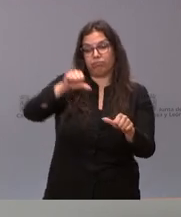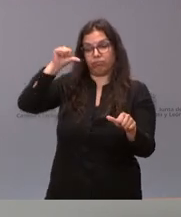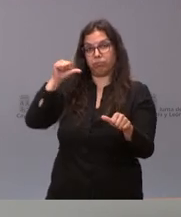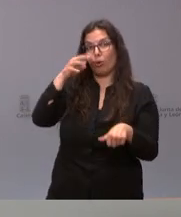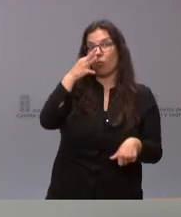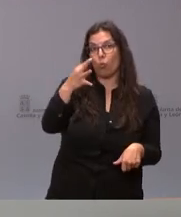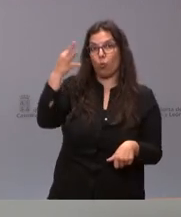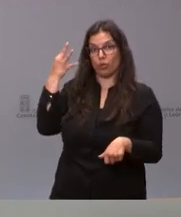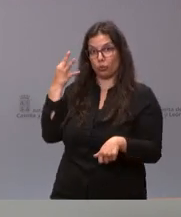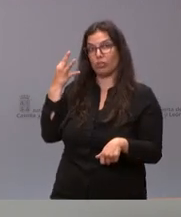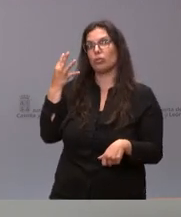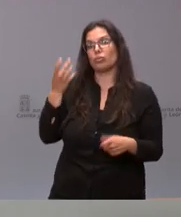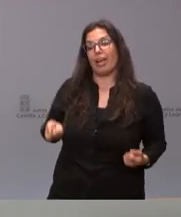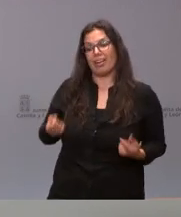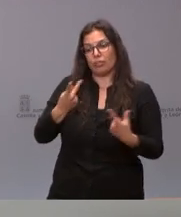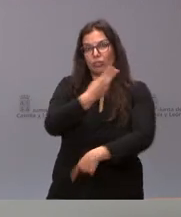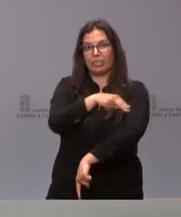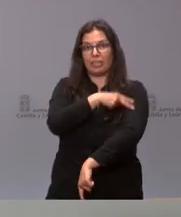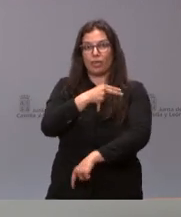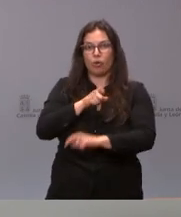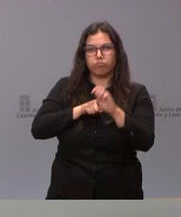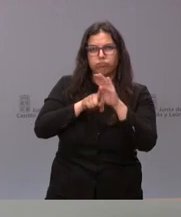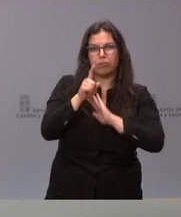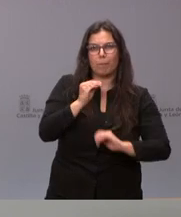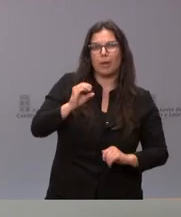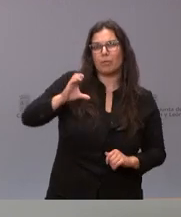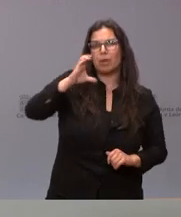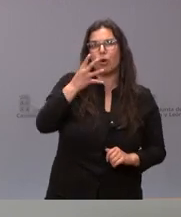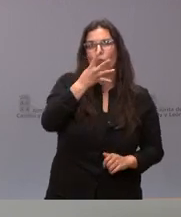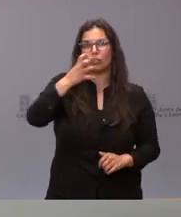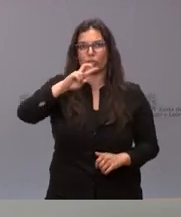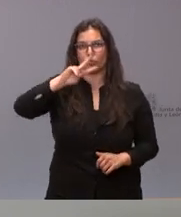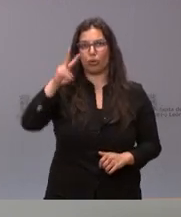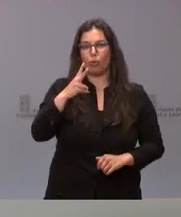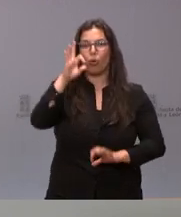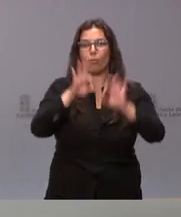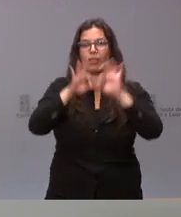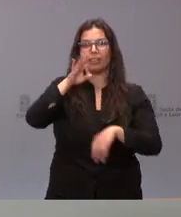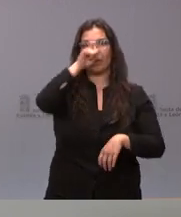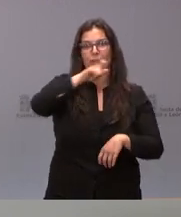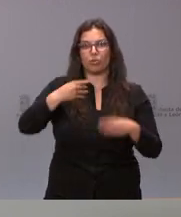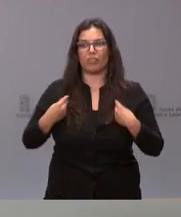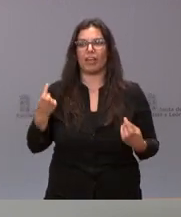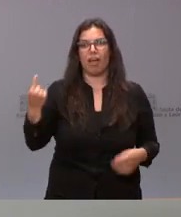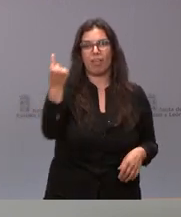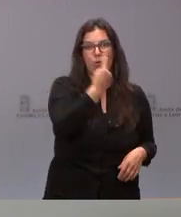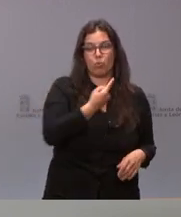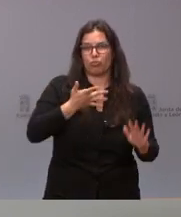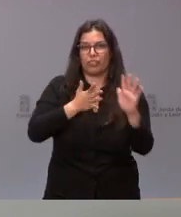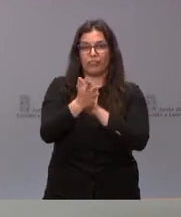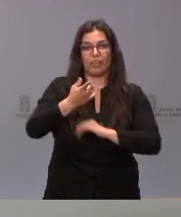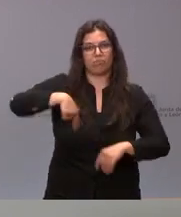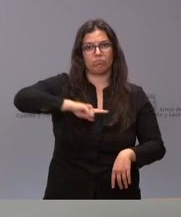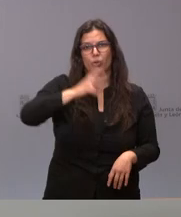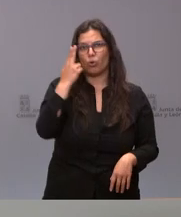gasto sanitario en Castilla y León ha aumentado en 400 euros por habitante, lo que significa que hay un compromiso muy claro con la